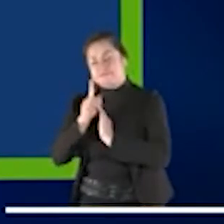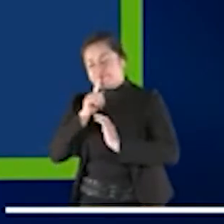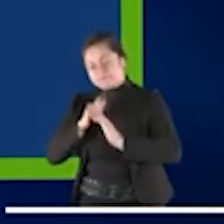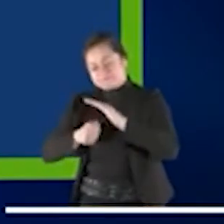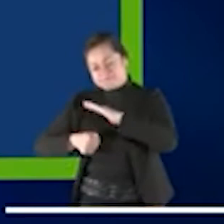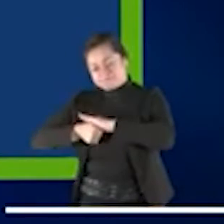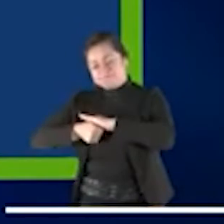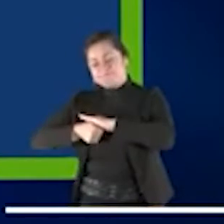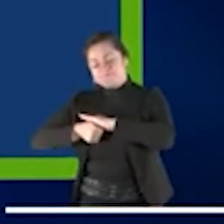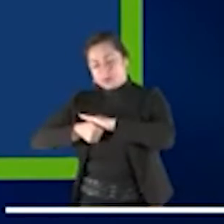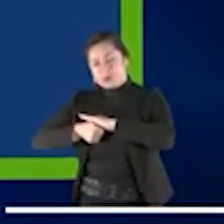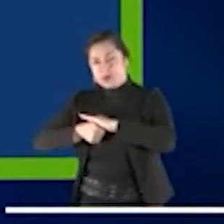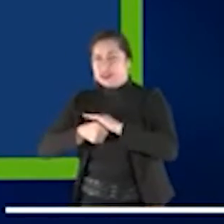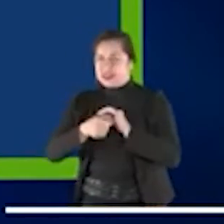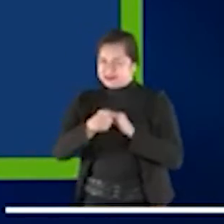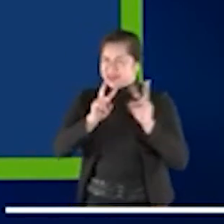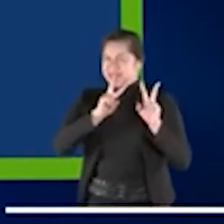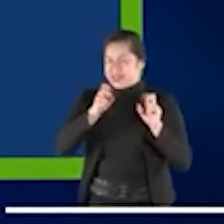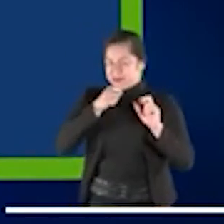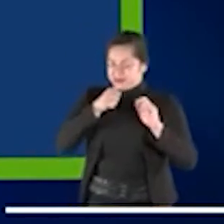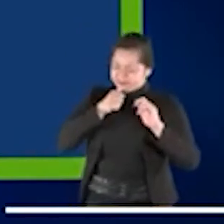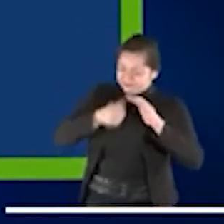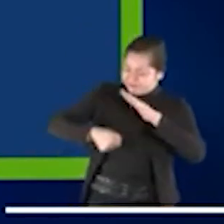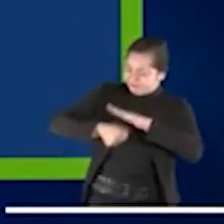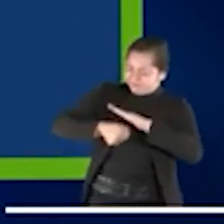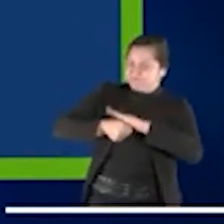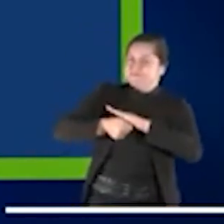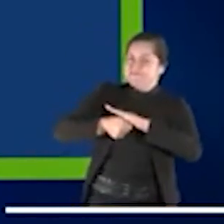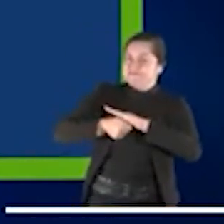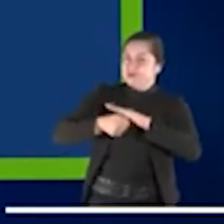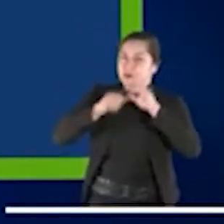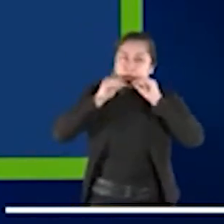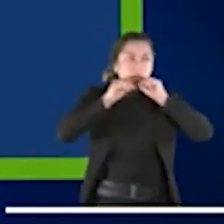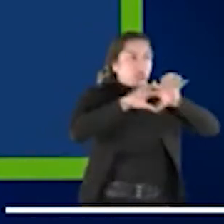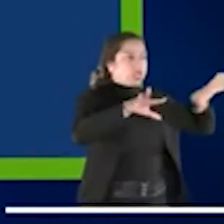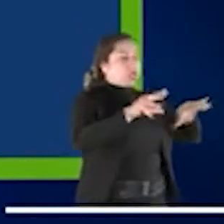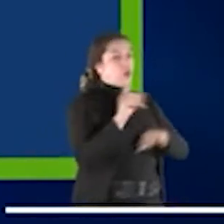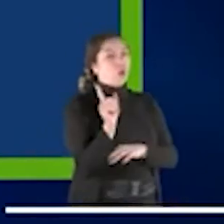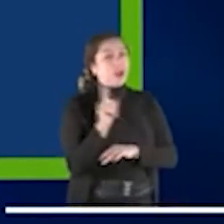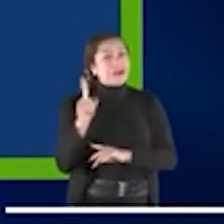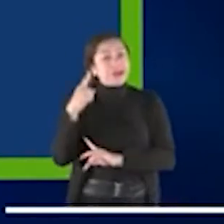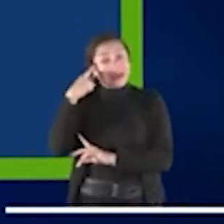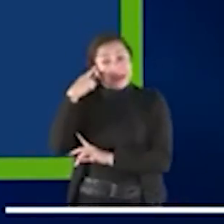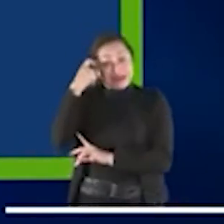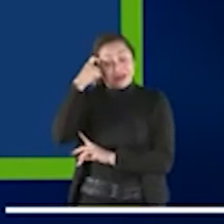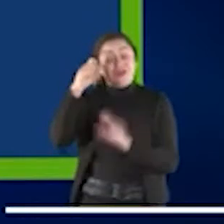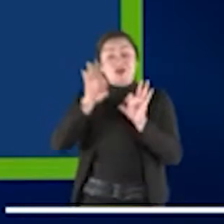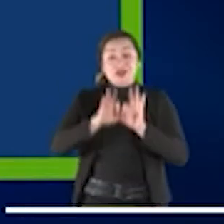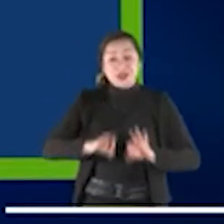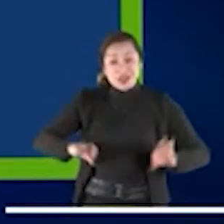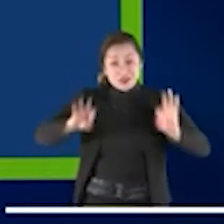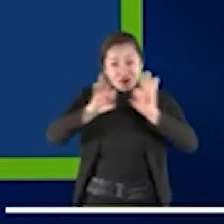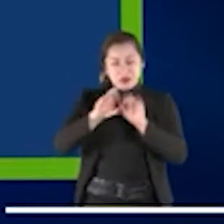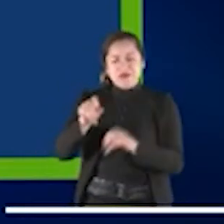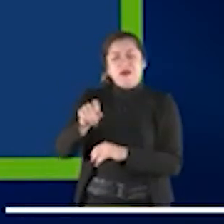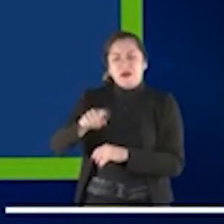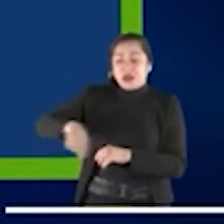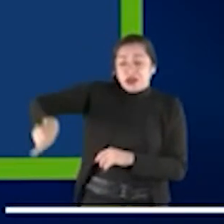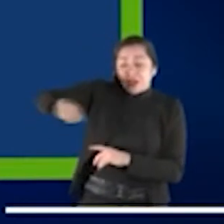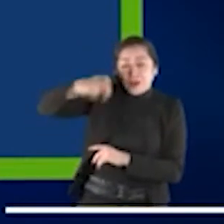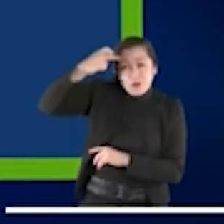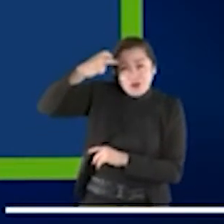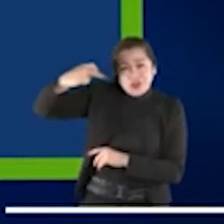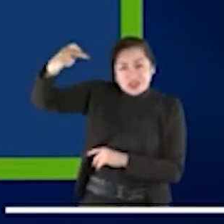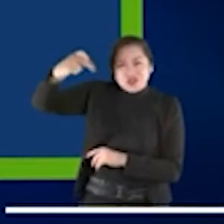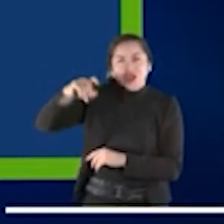un tema para otra conferencia, pero donde tendremos un reto muy importante. ¿Cómo mantener la confidencialidad